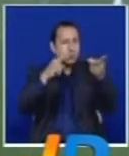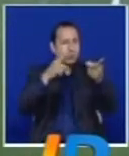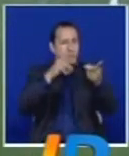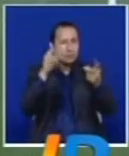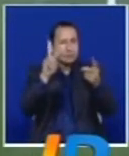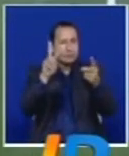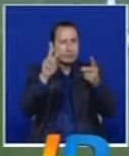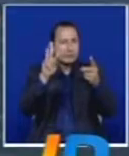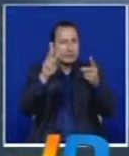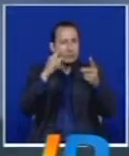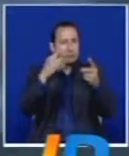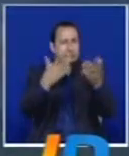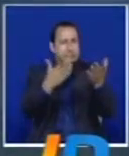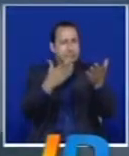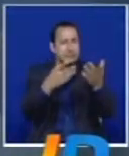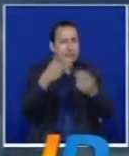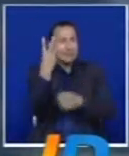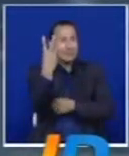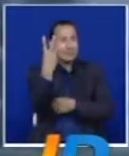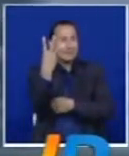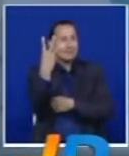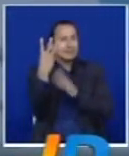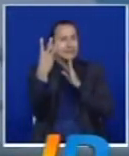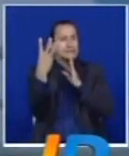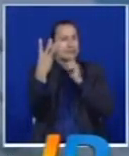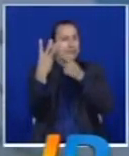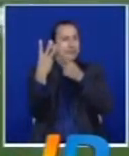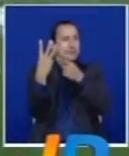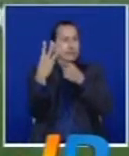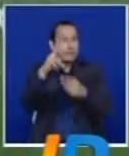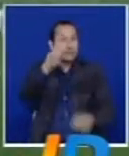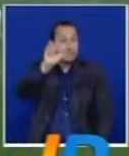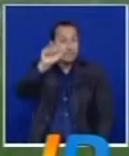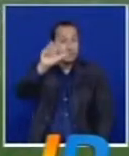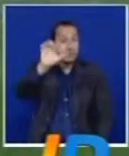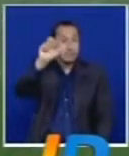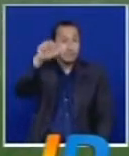tres. ¿Y quién marcó la tripleta? Este. Este es Carmelo Valencia.